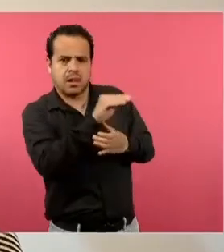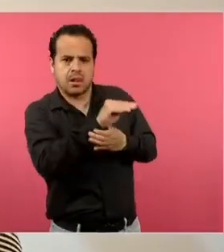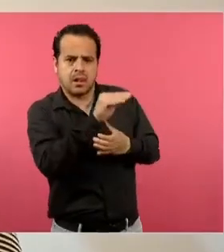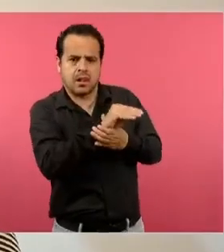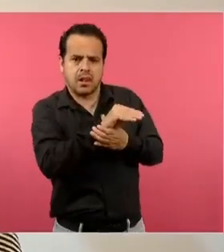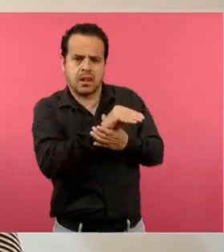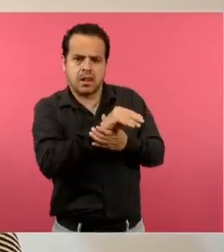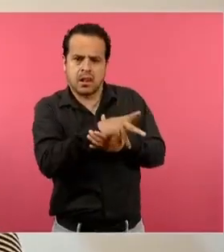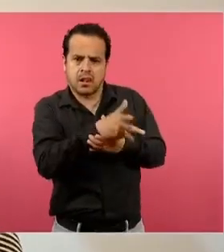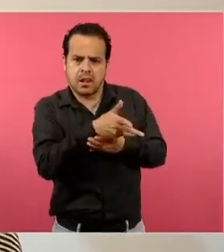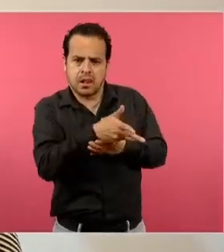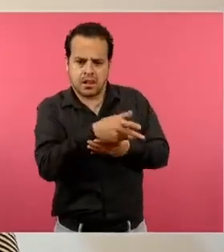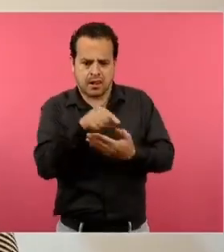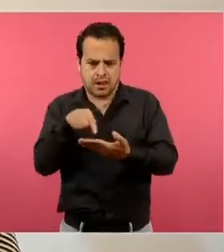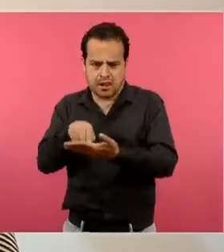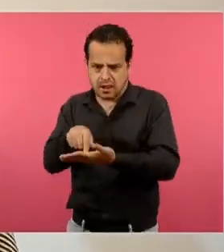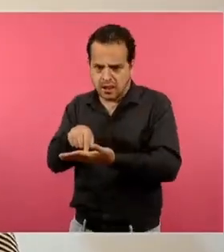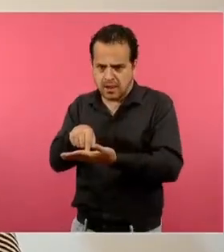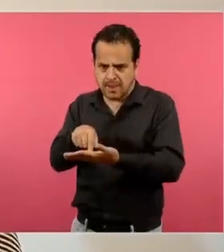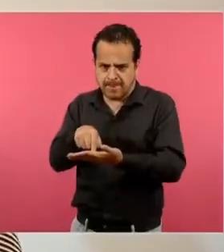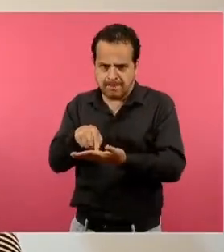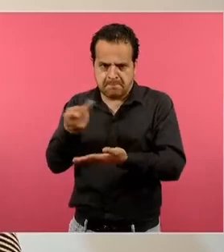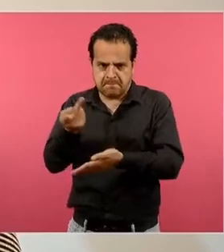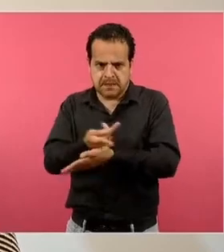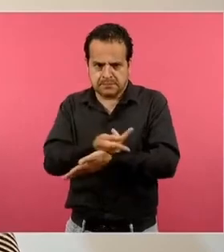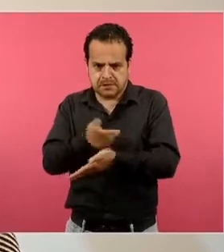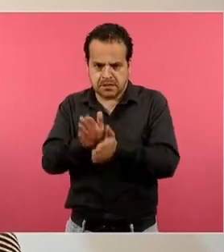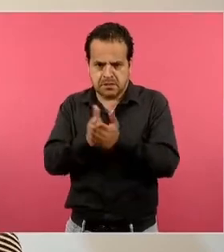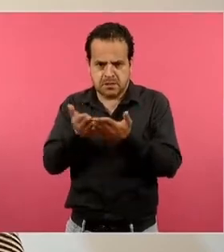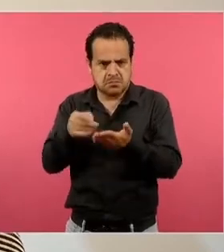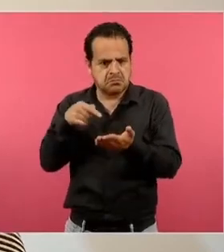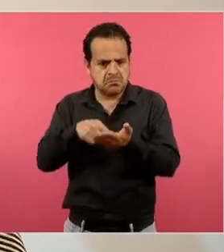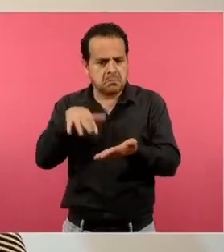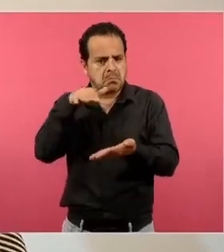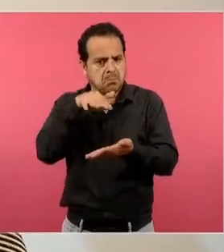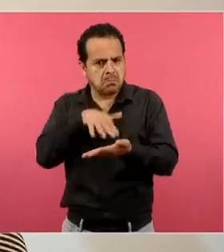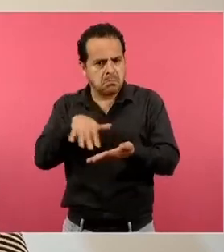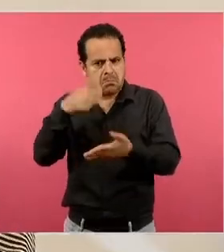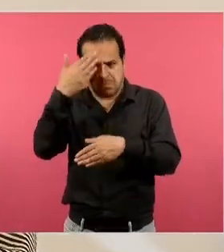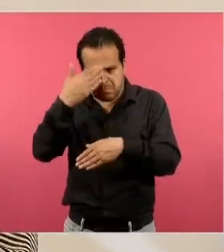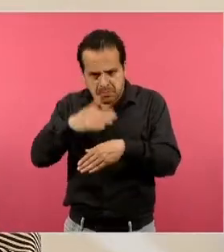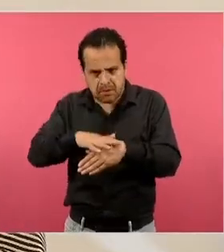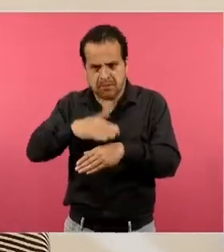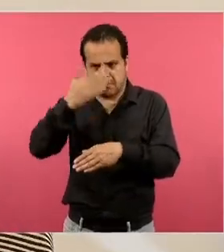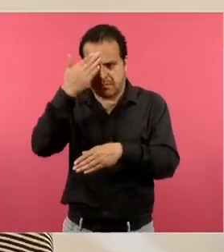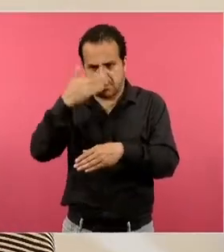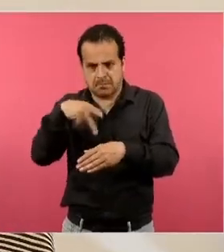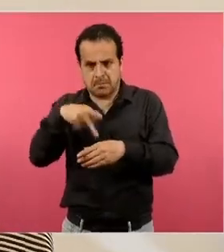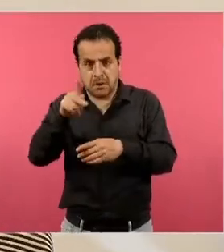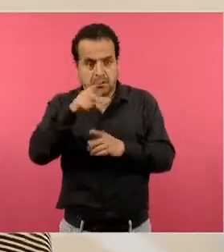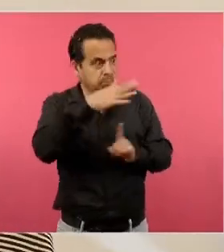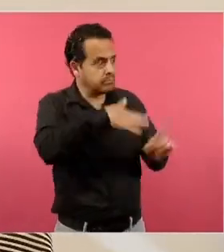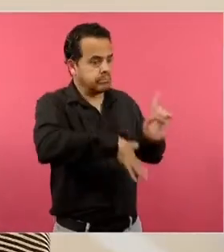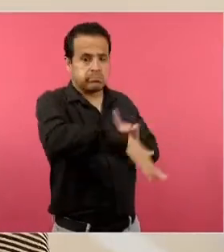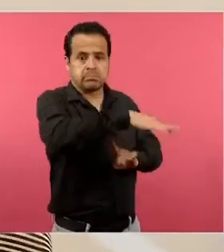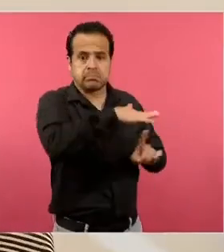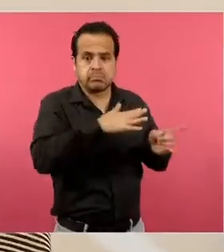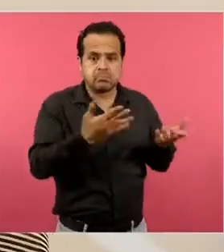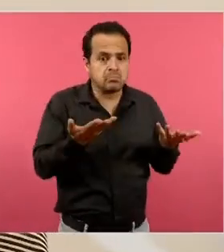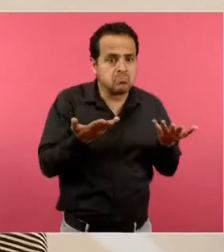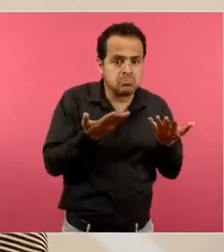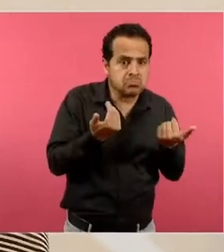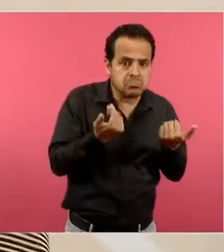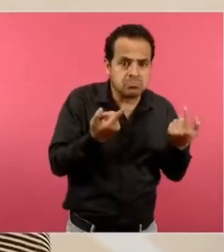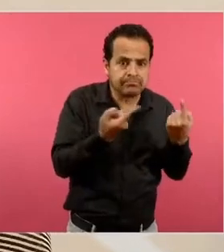prescriptiva, no tiene un reenvío de lo local para saber si eso está funcionando o no. En estricto sentido, y eso también